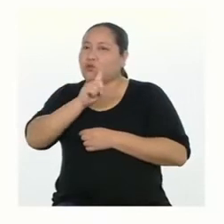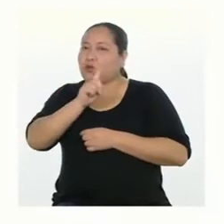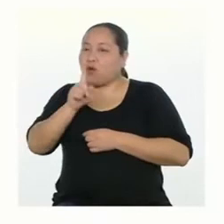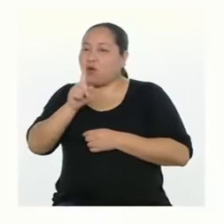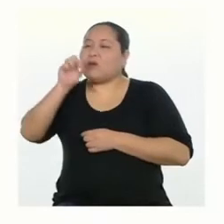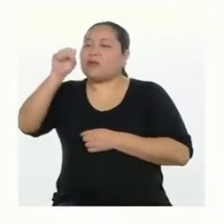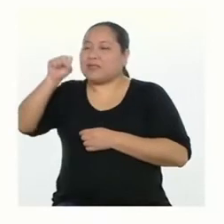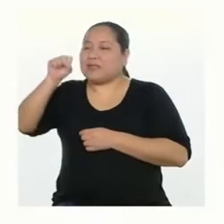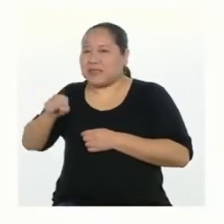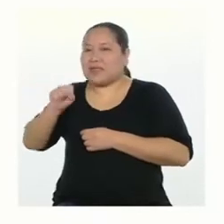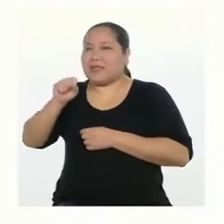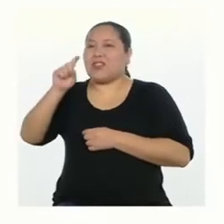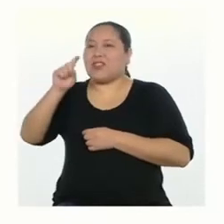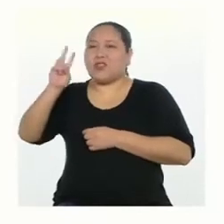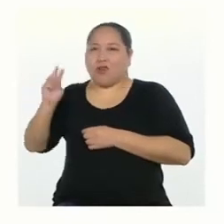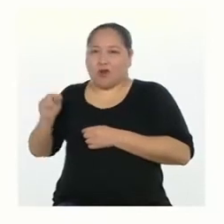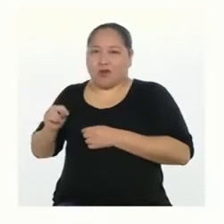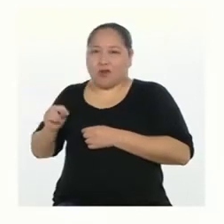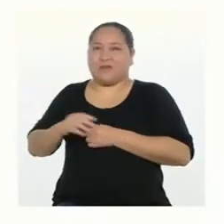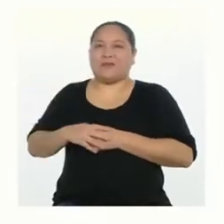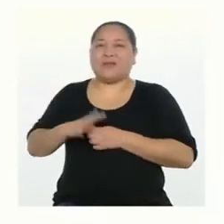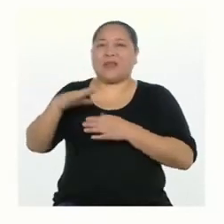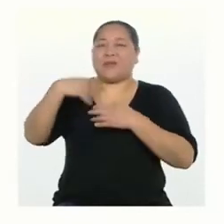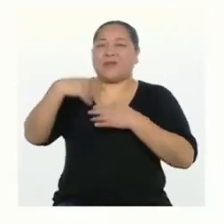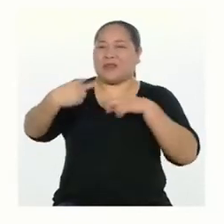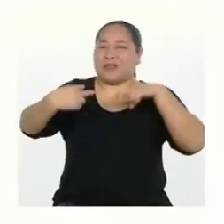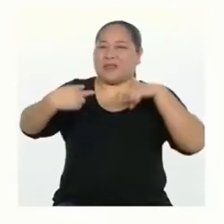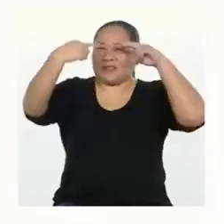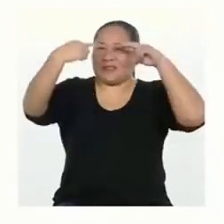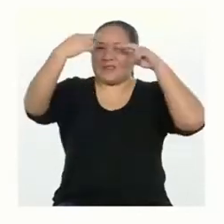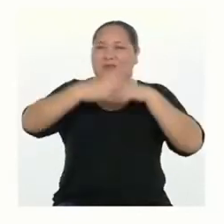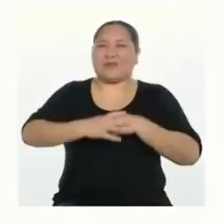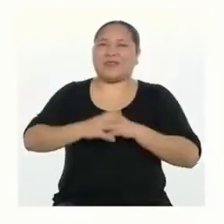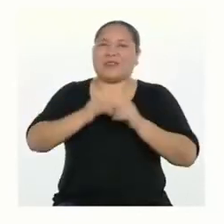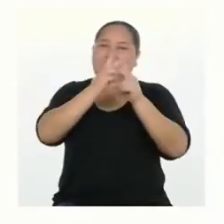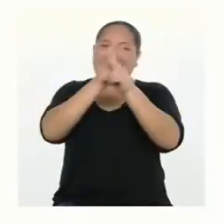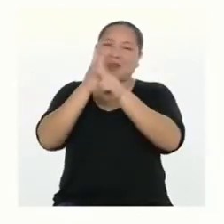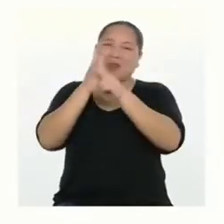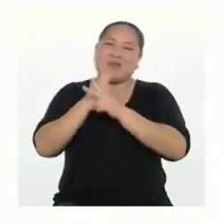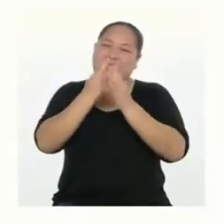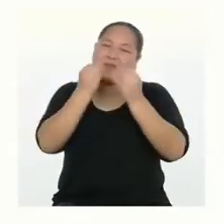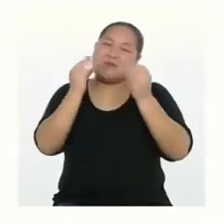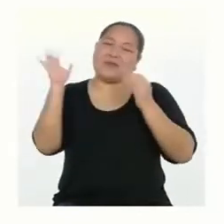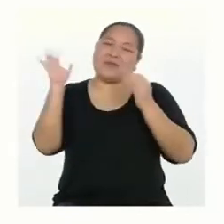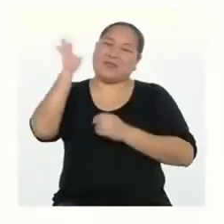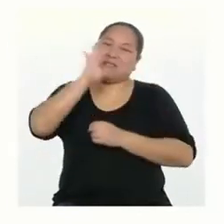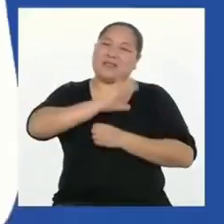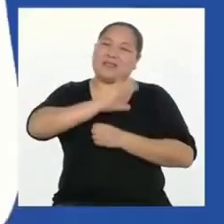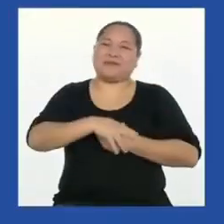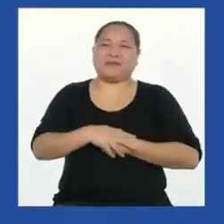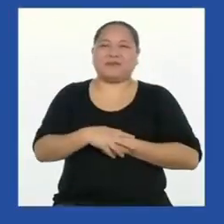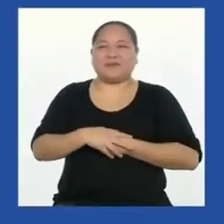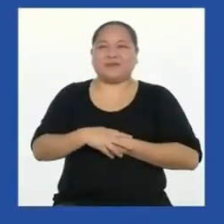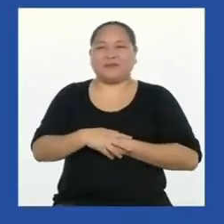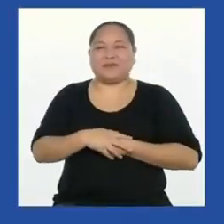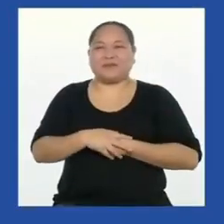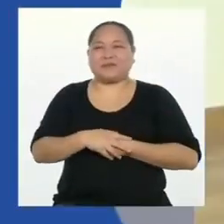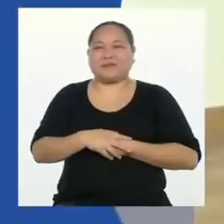constancia. Nos vemos en una próxima oportunidad. Cuídense mucho. Chao.